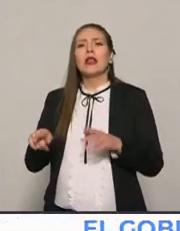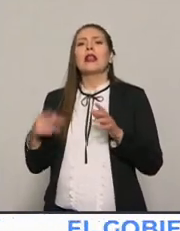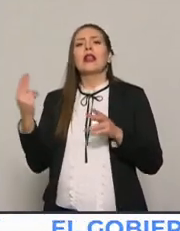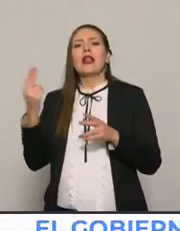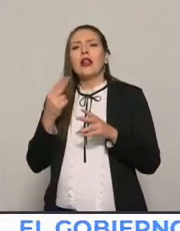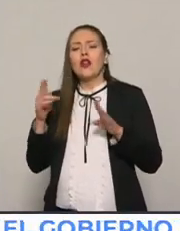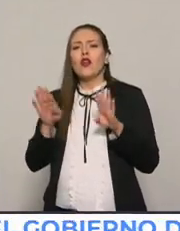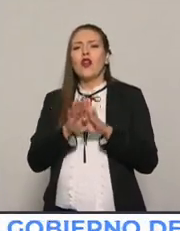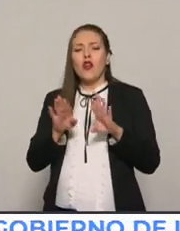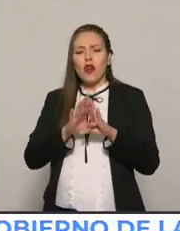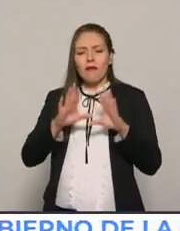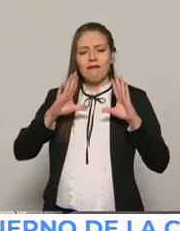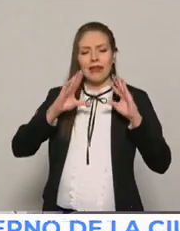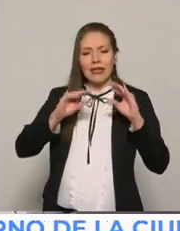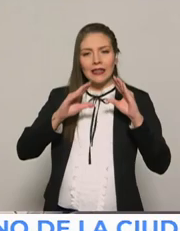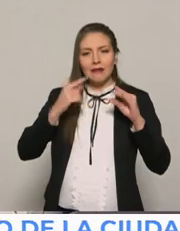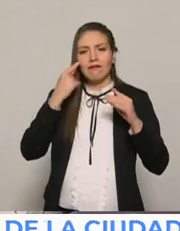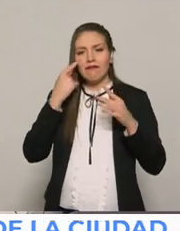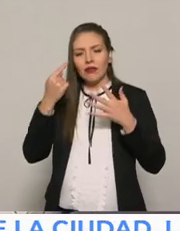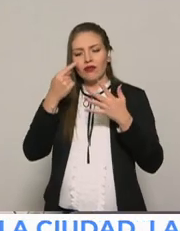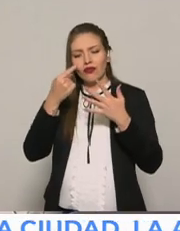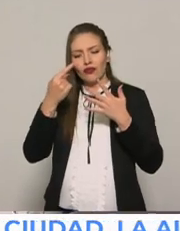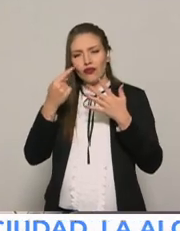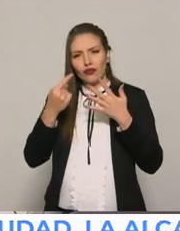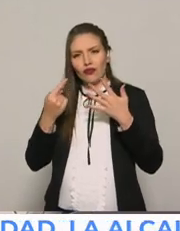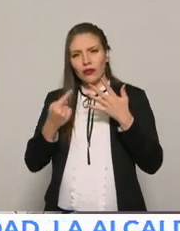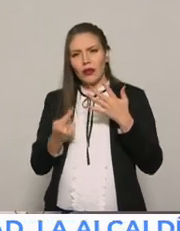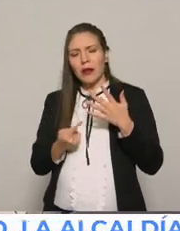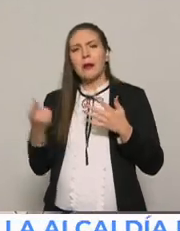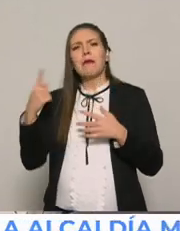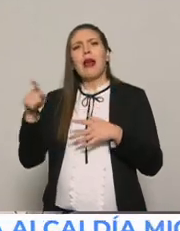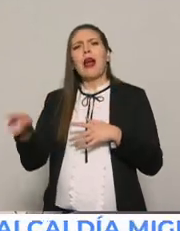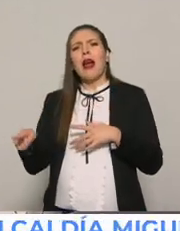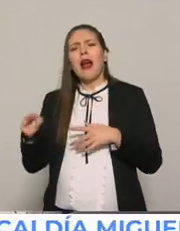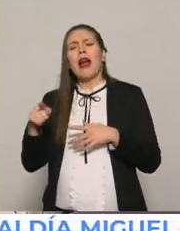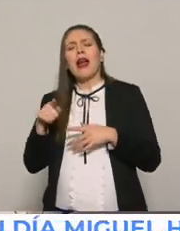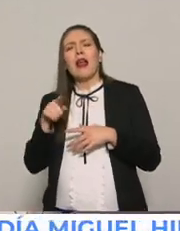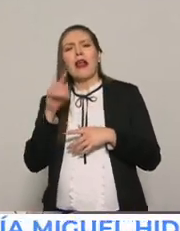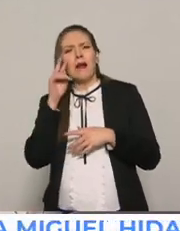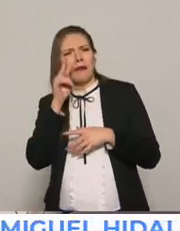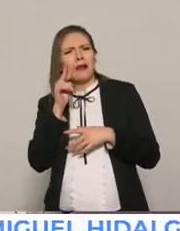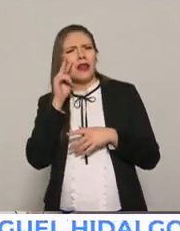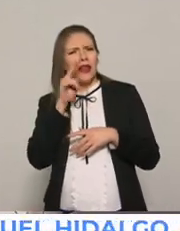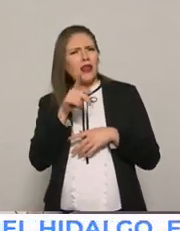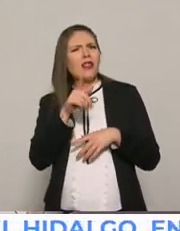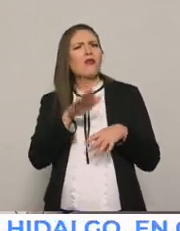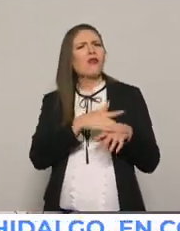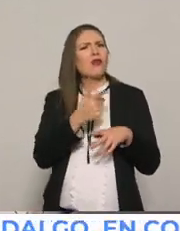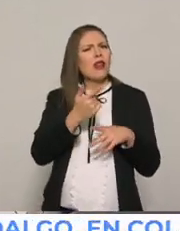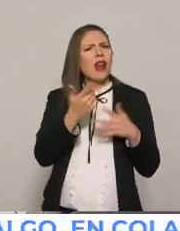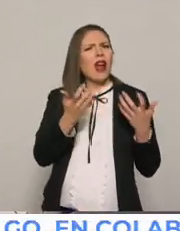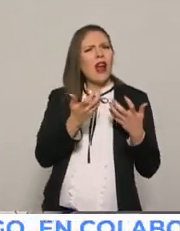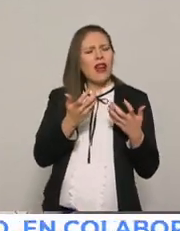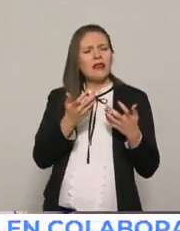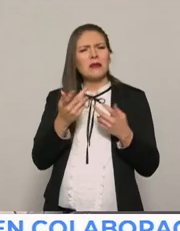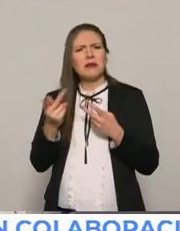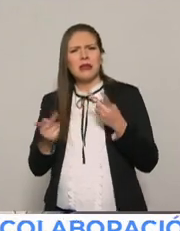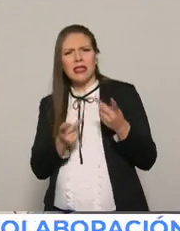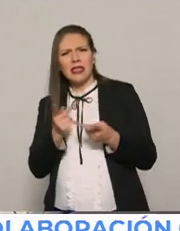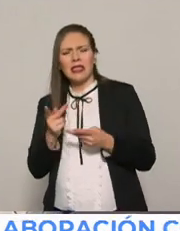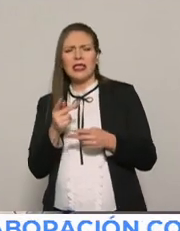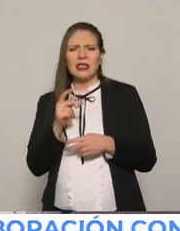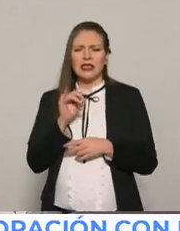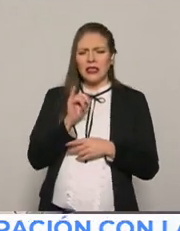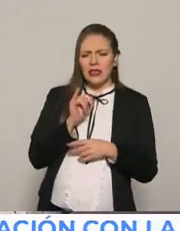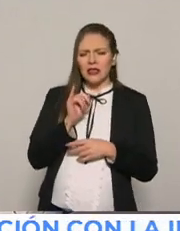herramientas para preguntar el sentido de las prácticas. Es decir, si no... ¿Para qué lo estoy haciendo?